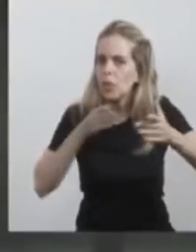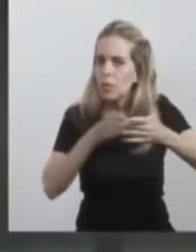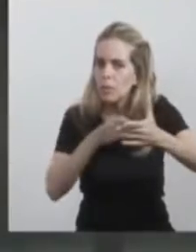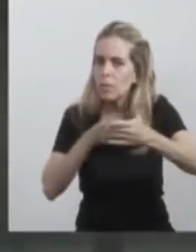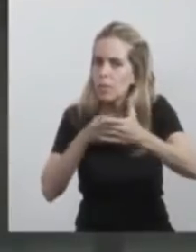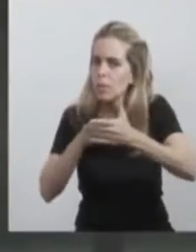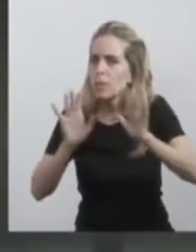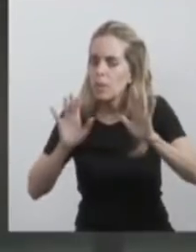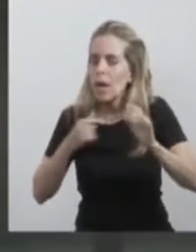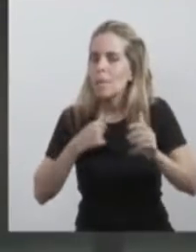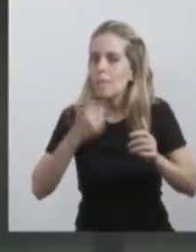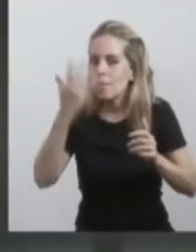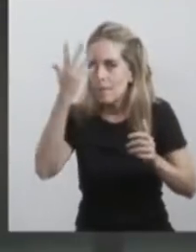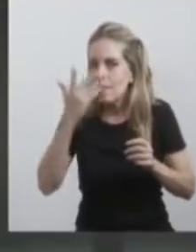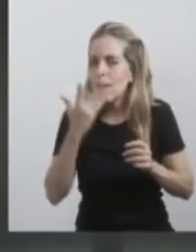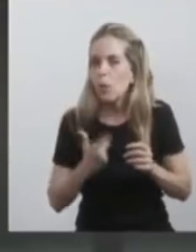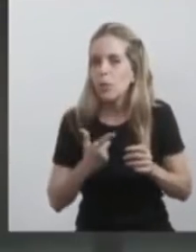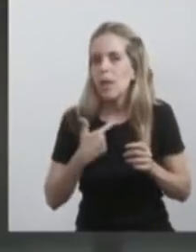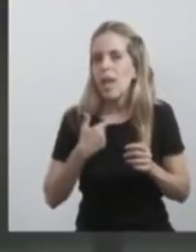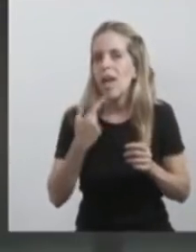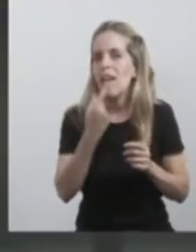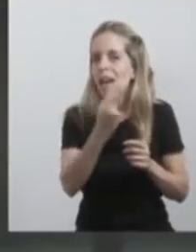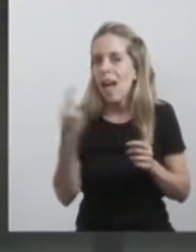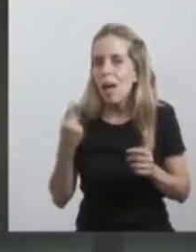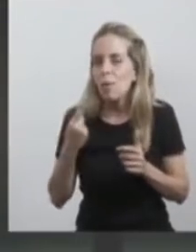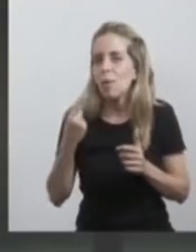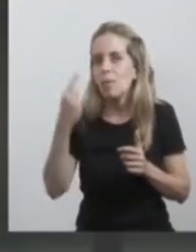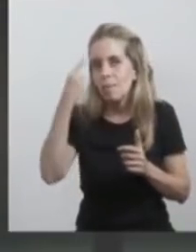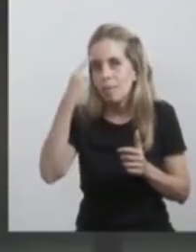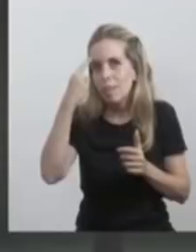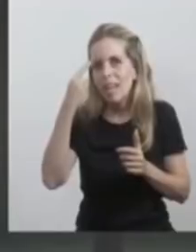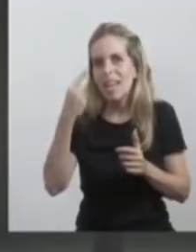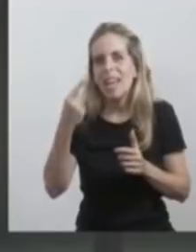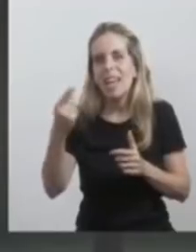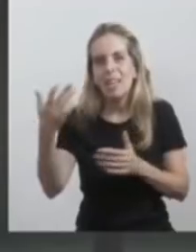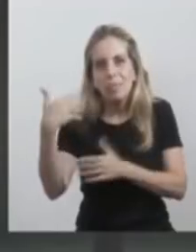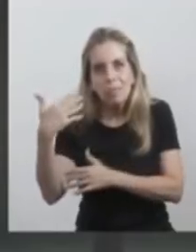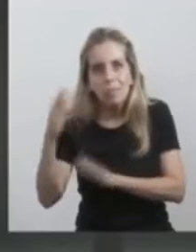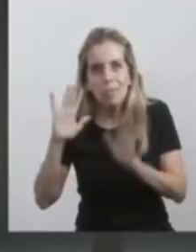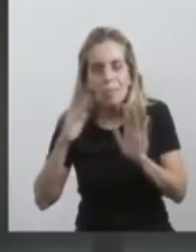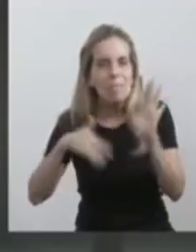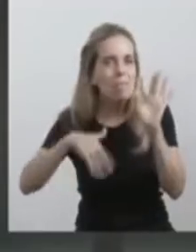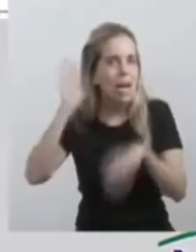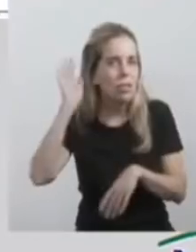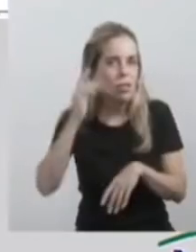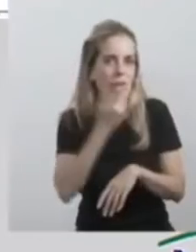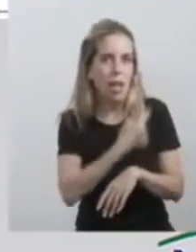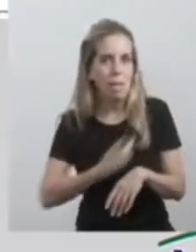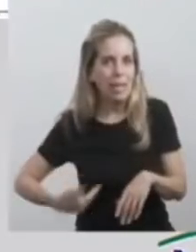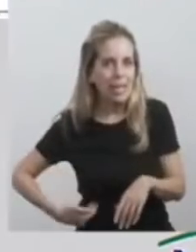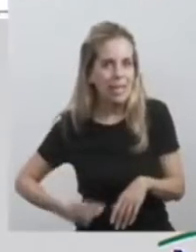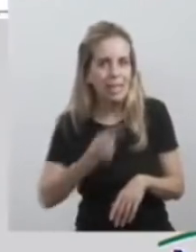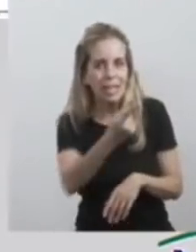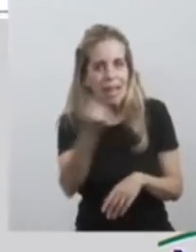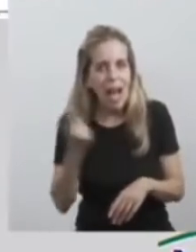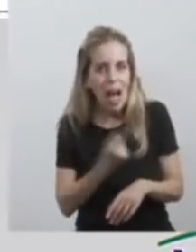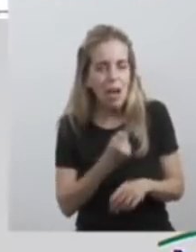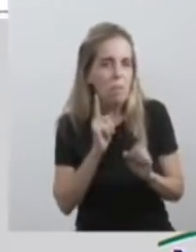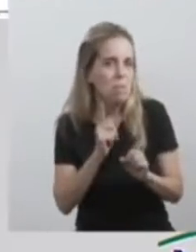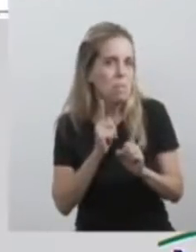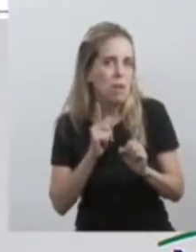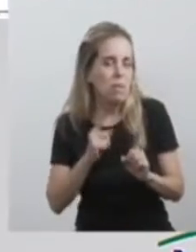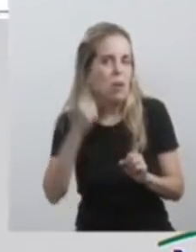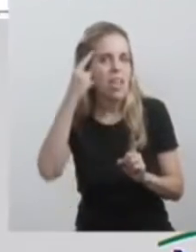quedarme con la expresión de la mayoría de todos nosotros. Que es la expresión de seguir